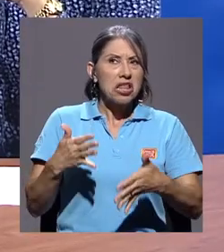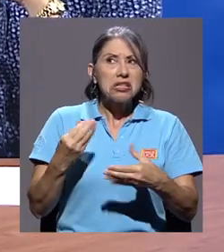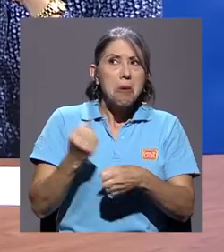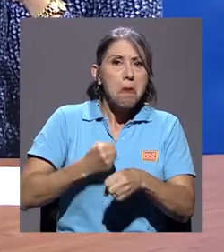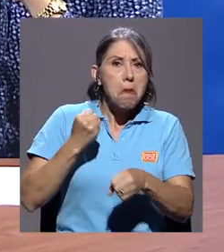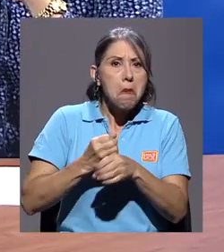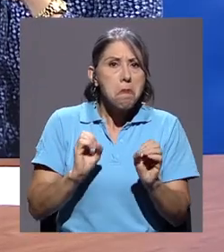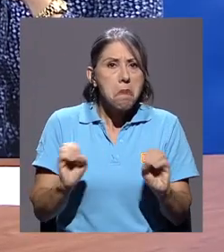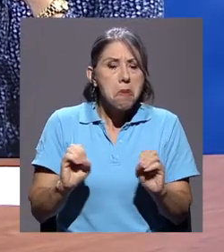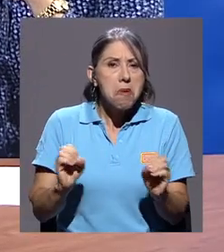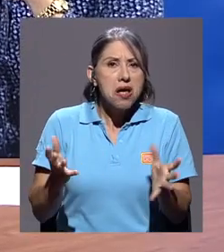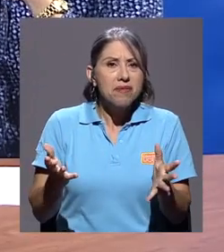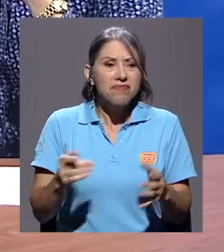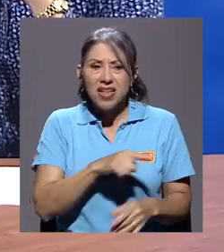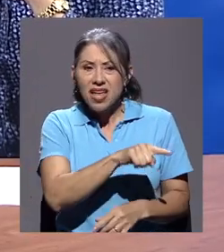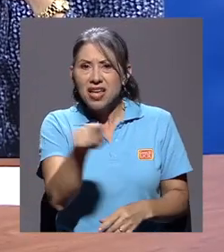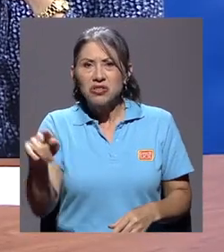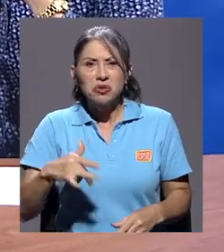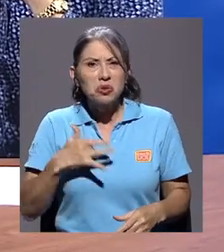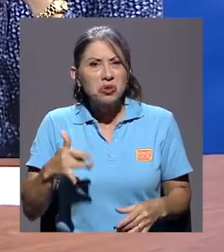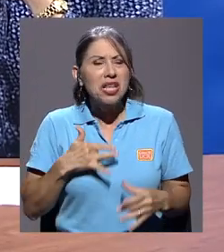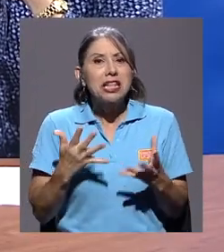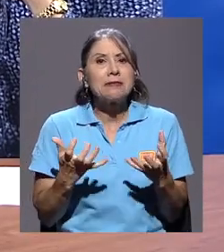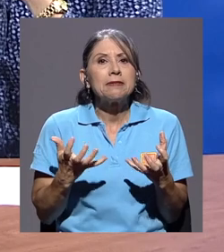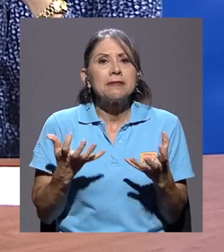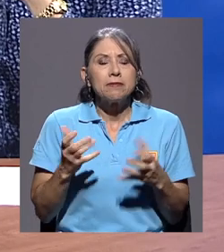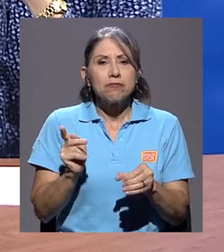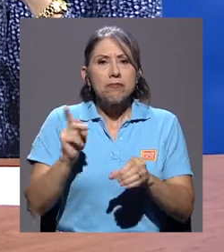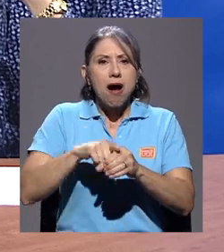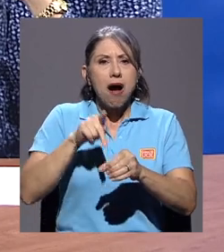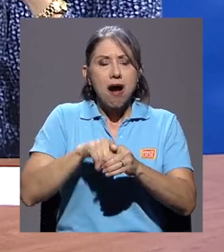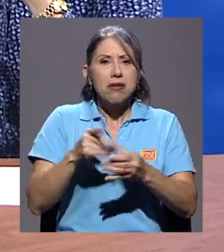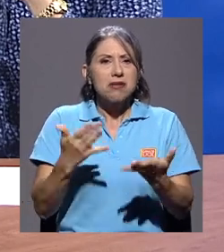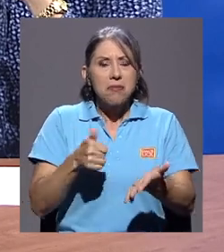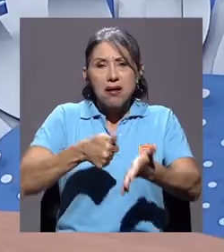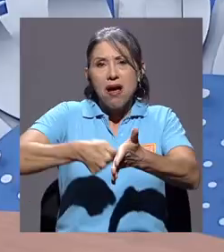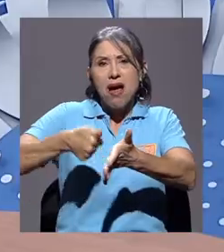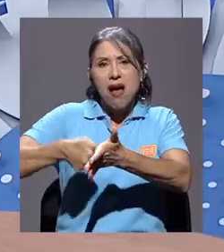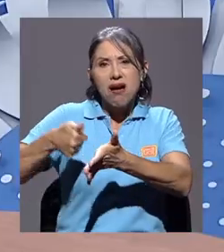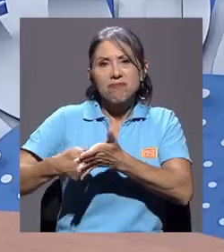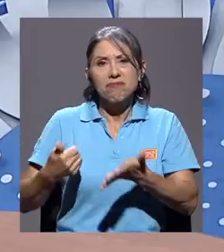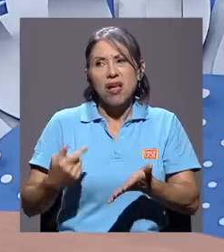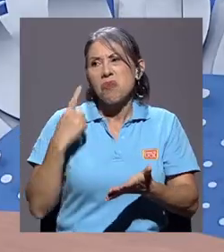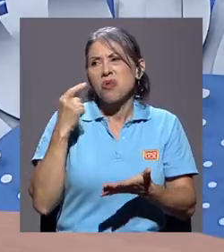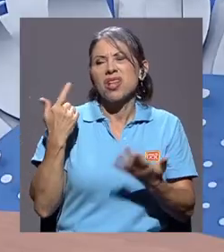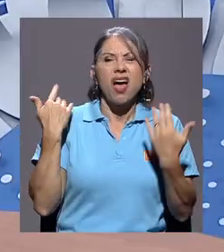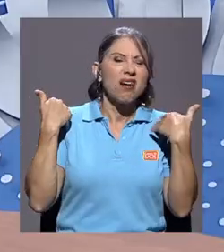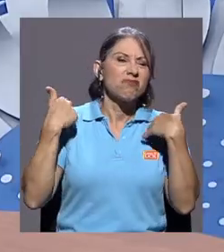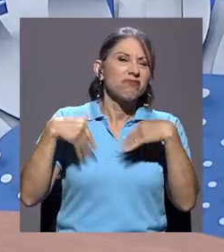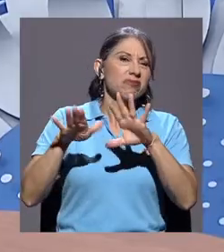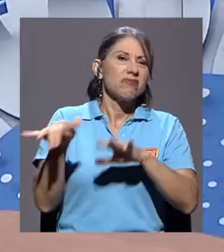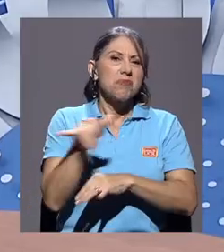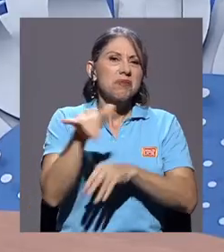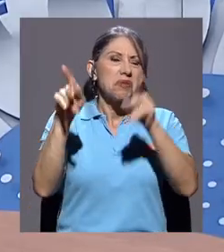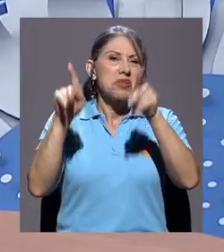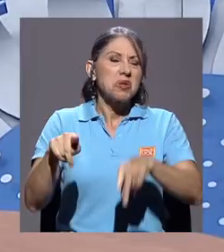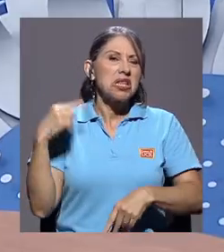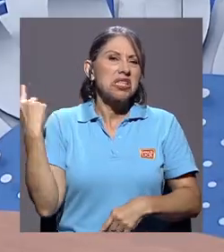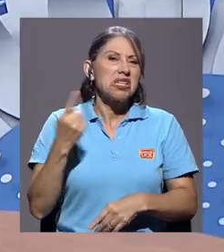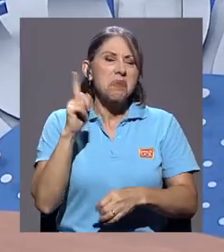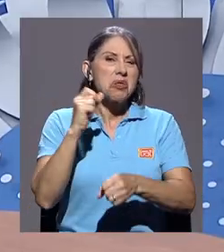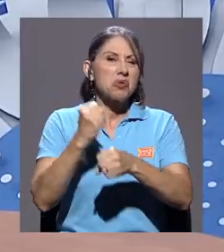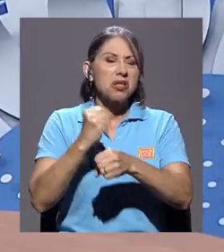no sentían el deseo de participar en estos espacios porque decían que eran los mismos de siempre y no se trabajaba.